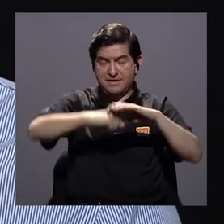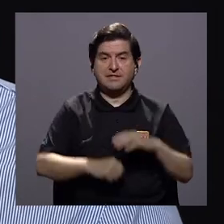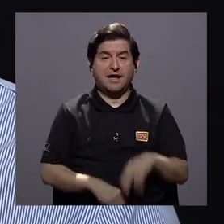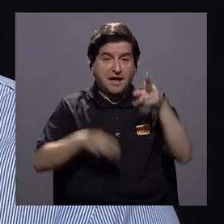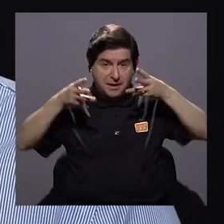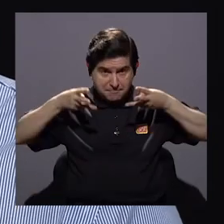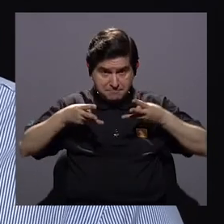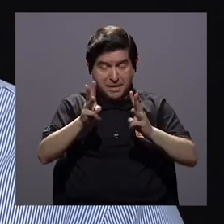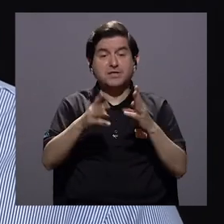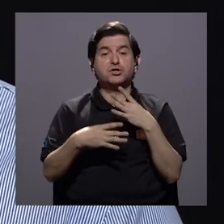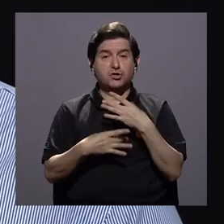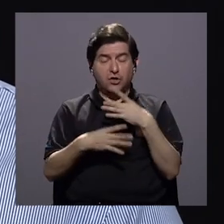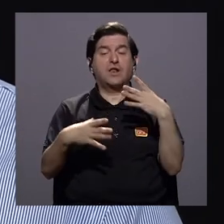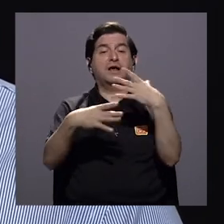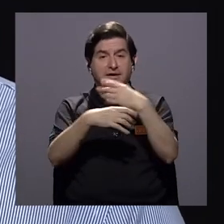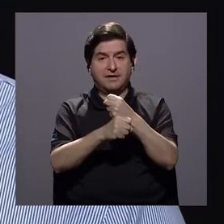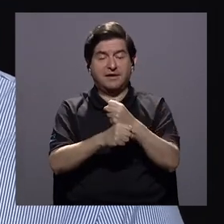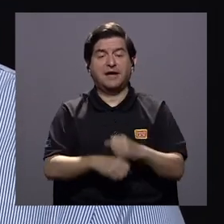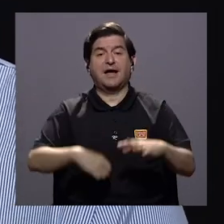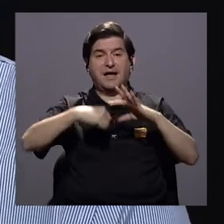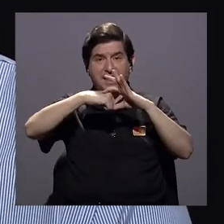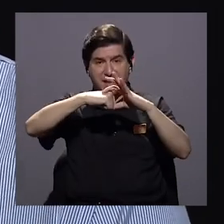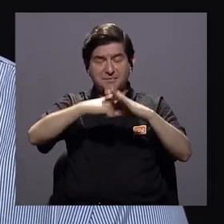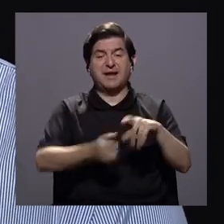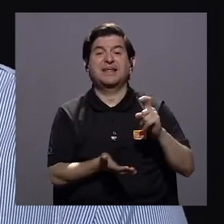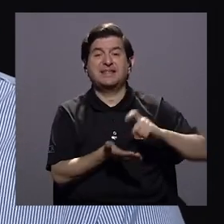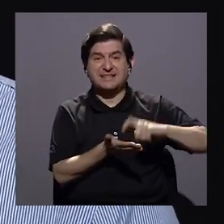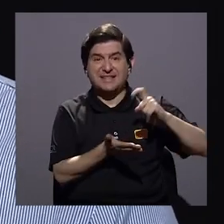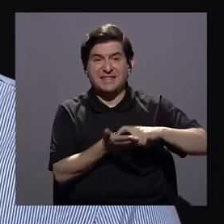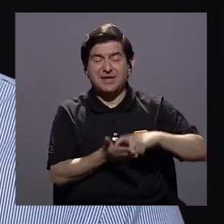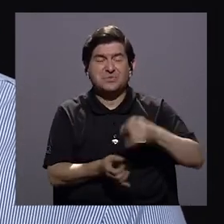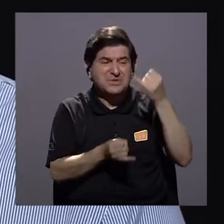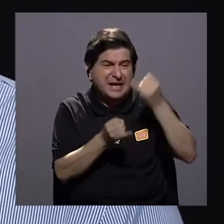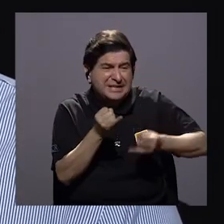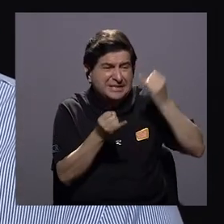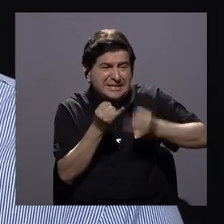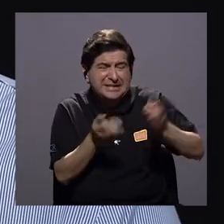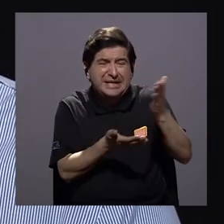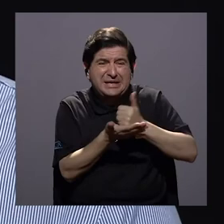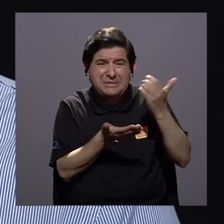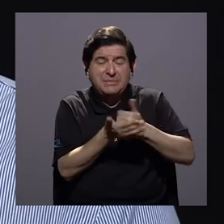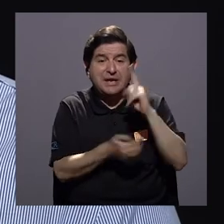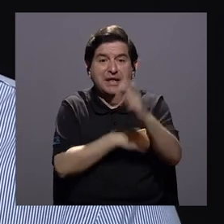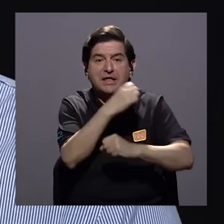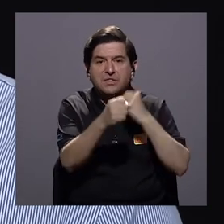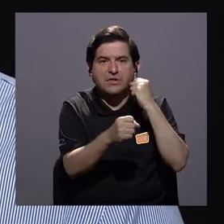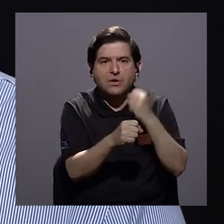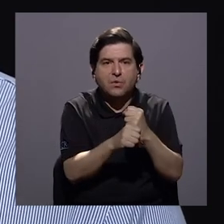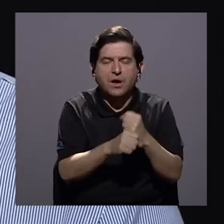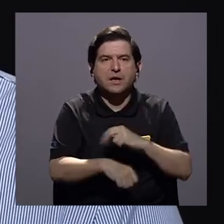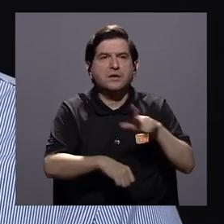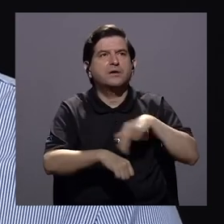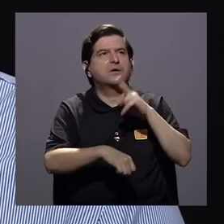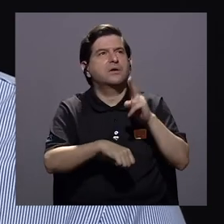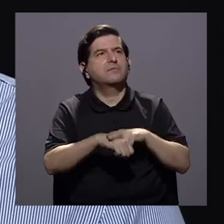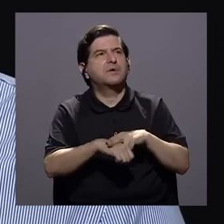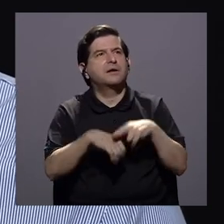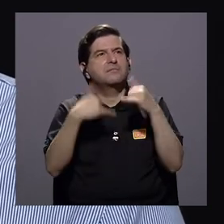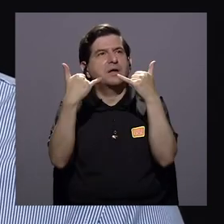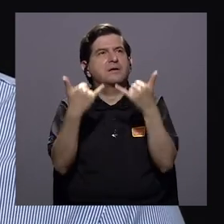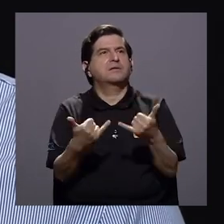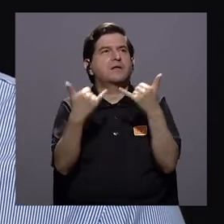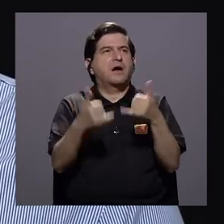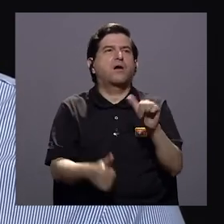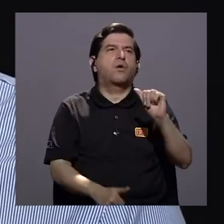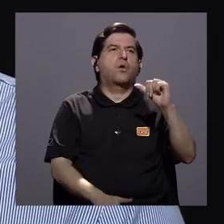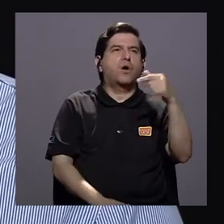es lo que esta metodología interesante hace el planeta está en deuda agotando los recursos que tiene para un año generalmente ahora